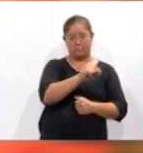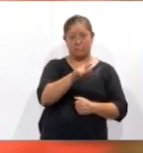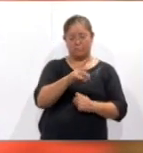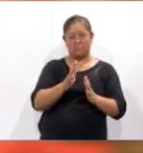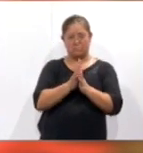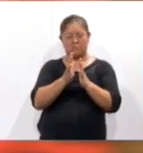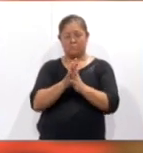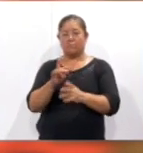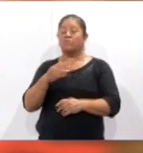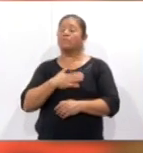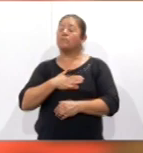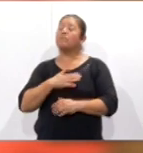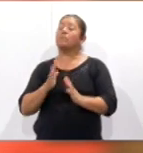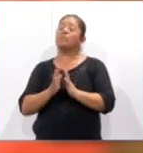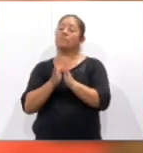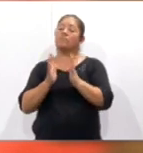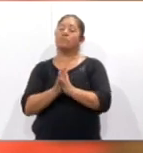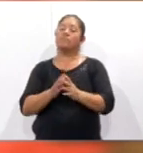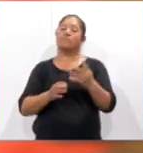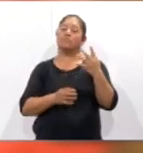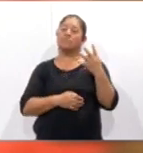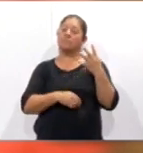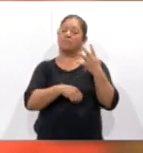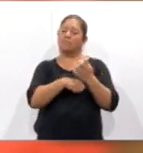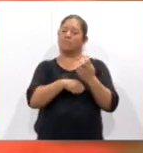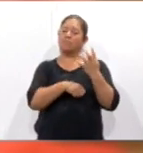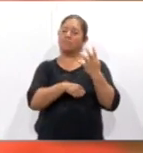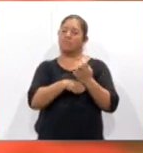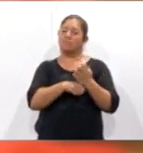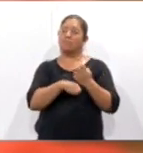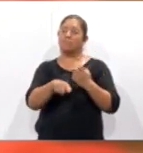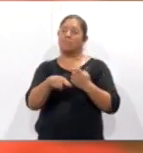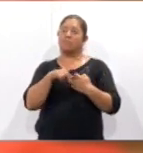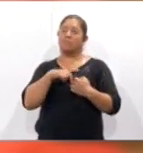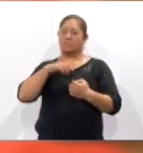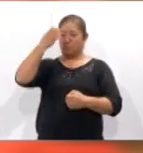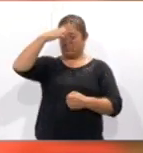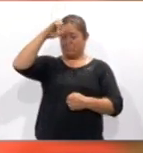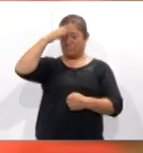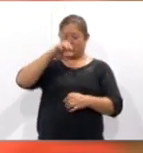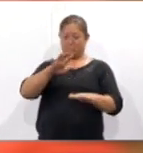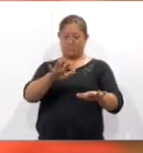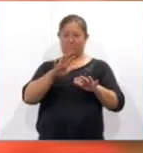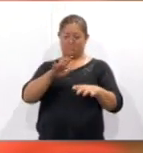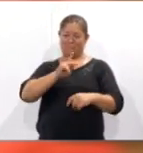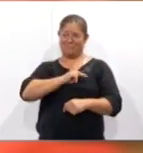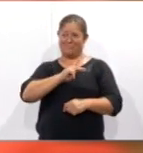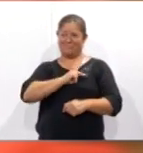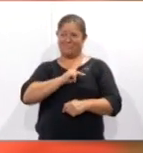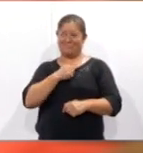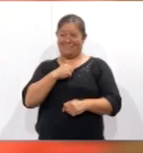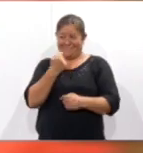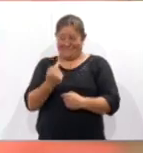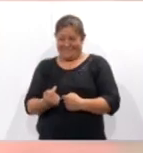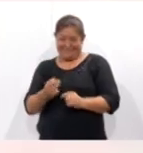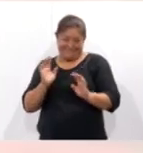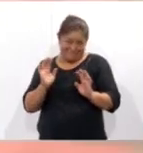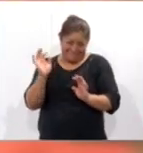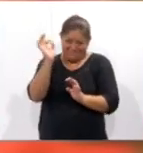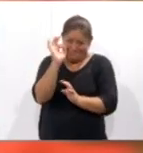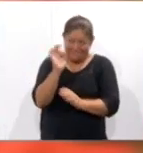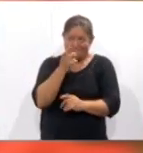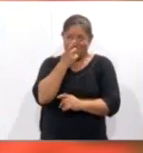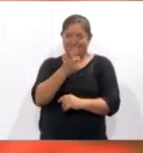con un cuarteto y siento que es una gran experiencia para mi pequeñez. ¿Quién es? Se podrá decir.